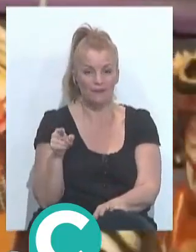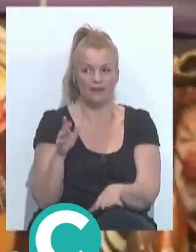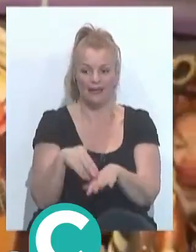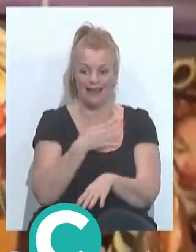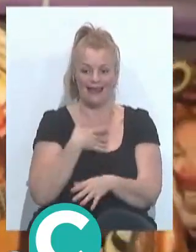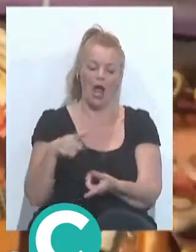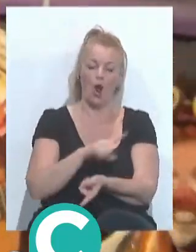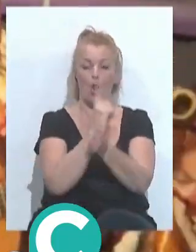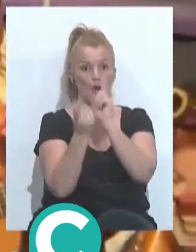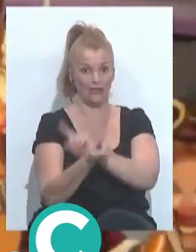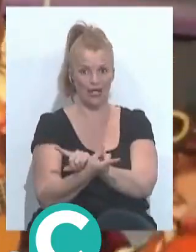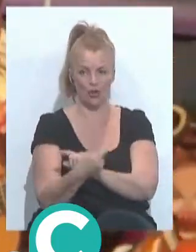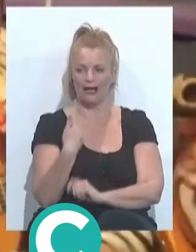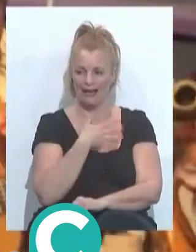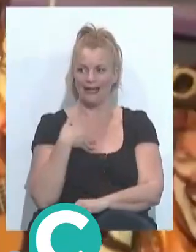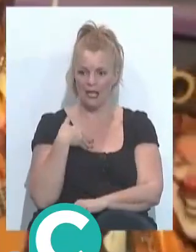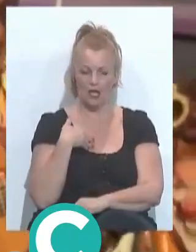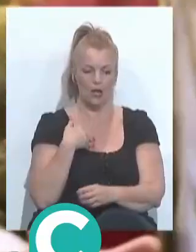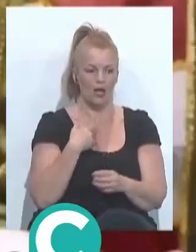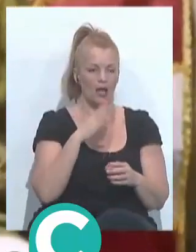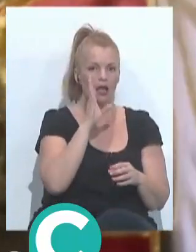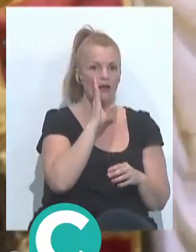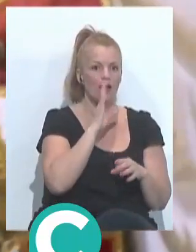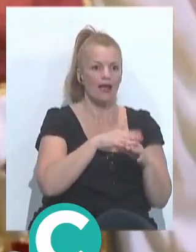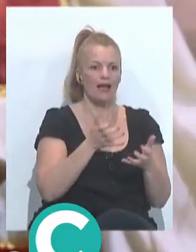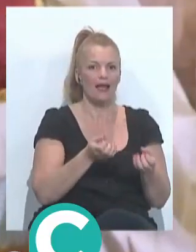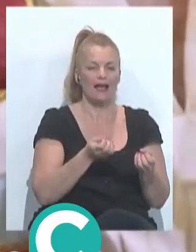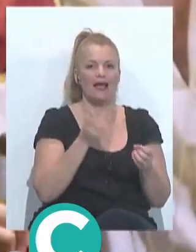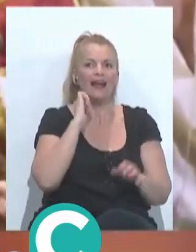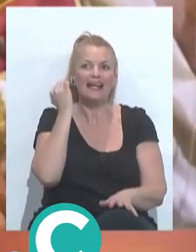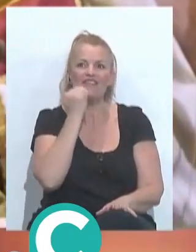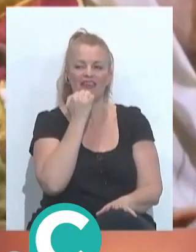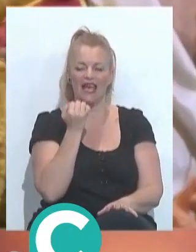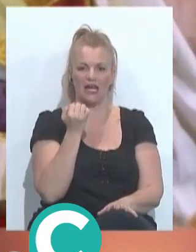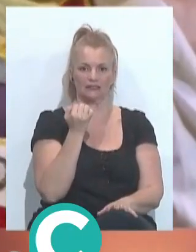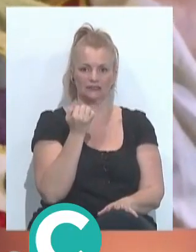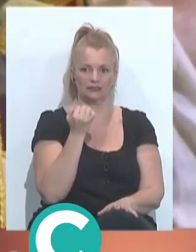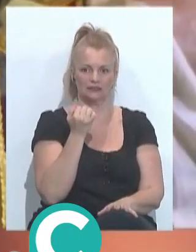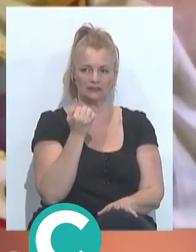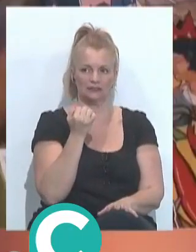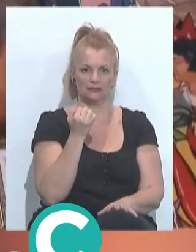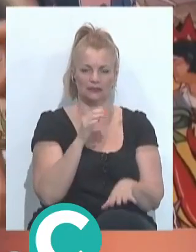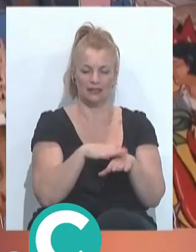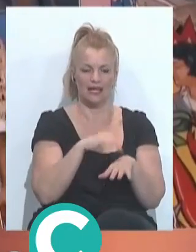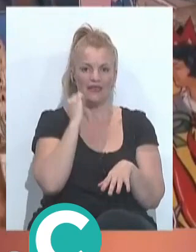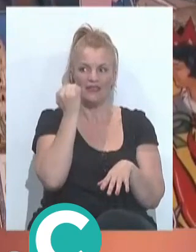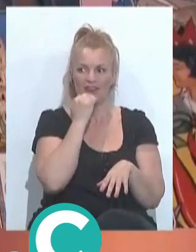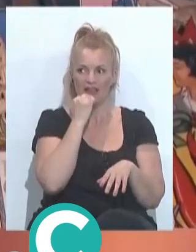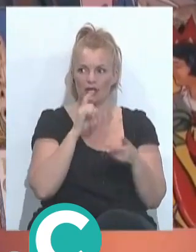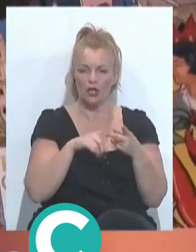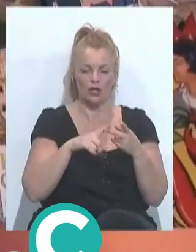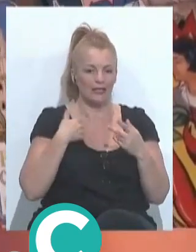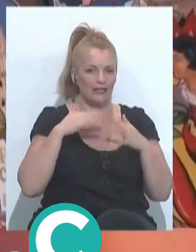lo contrario o sea su obra no era tanto la obra como el reivindicar que una serie de lo que ellos estaban